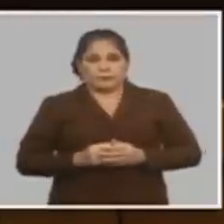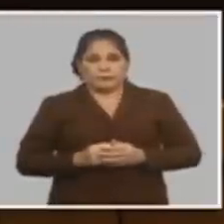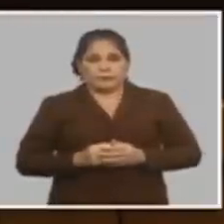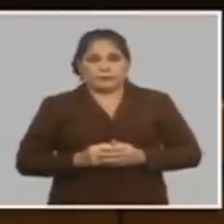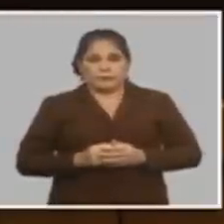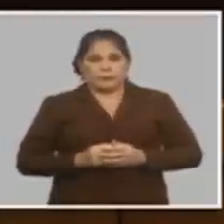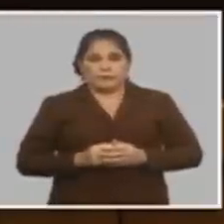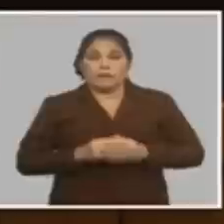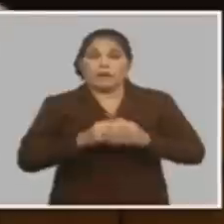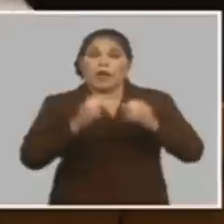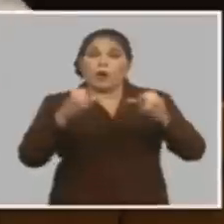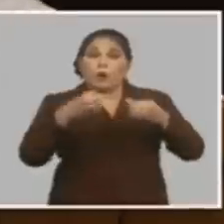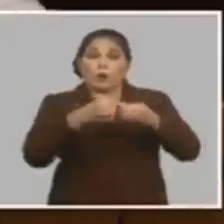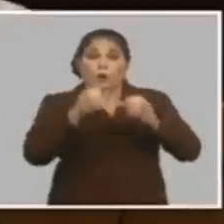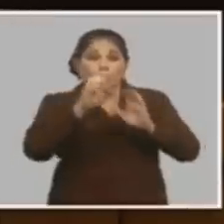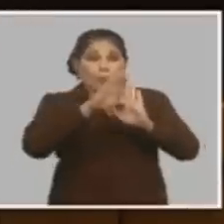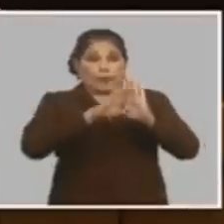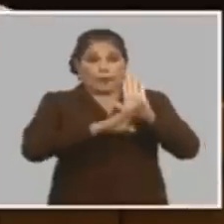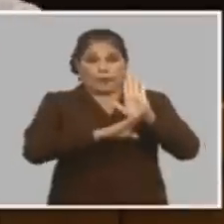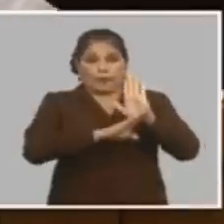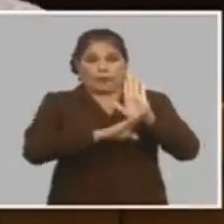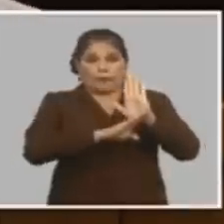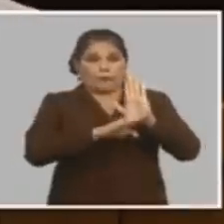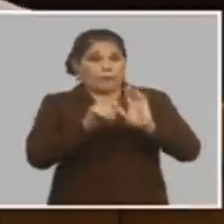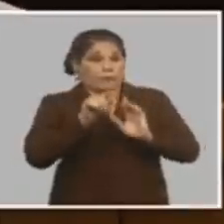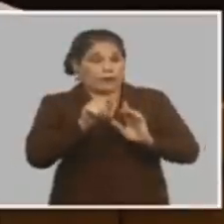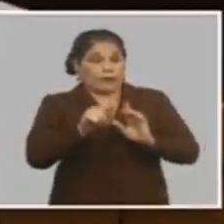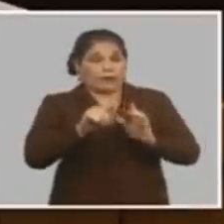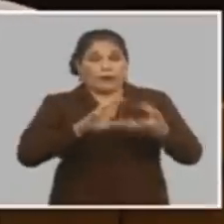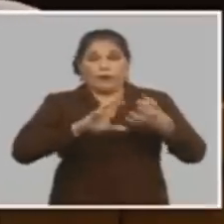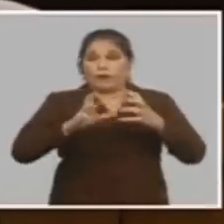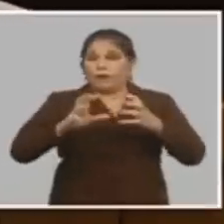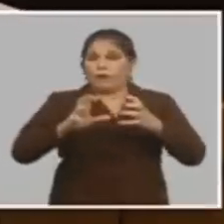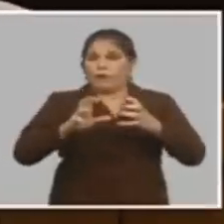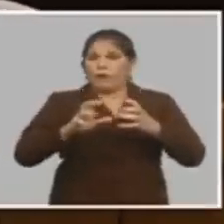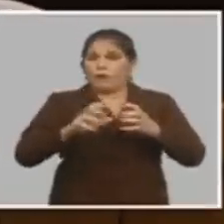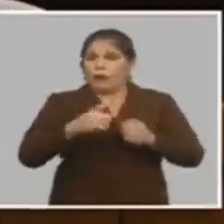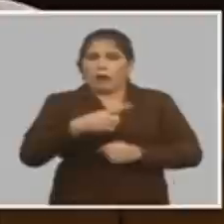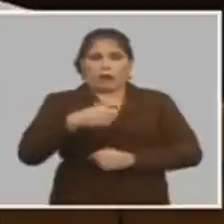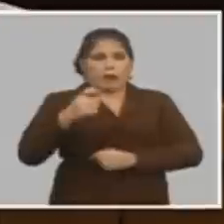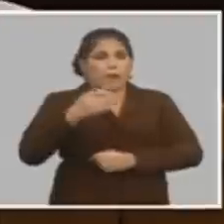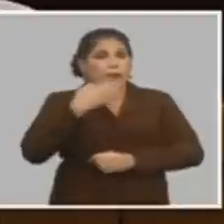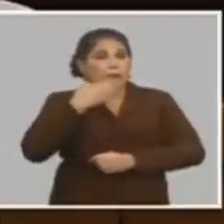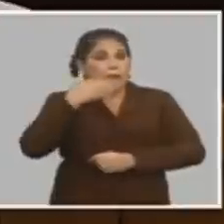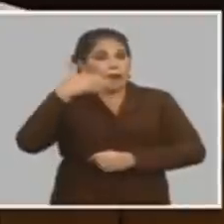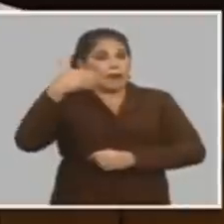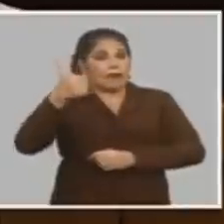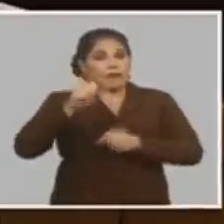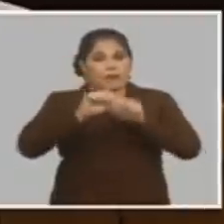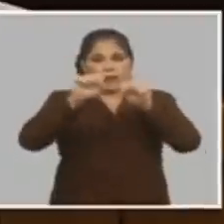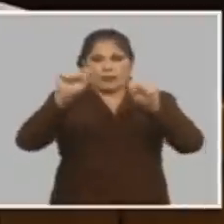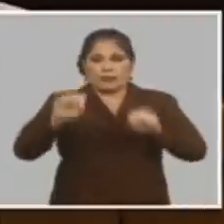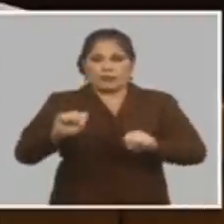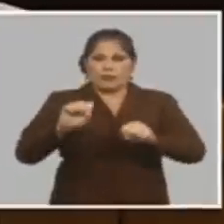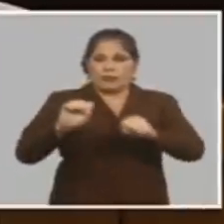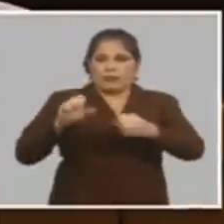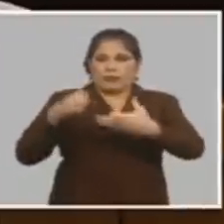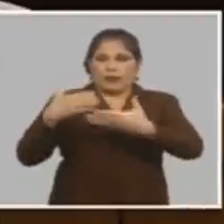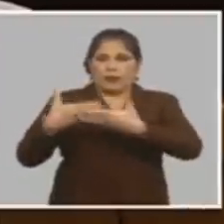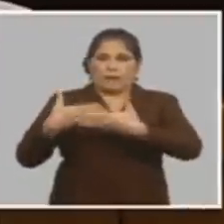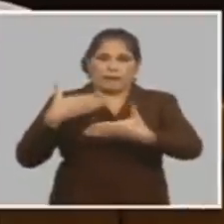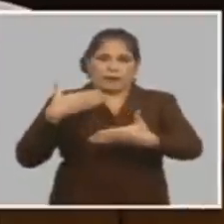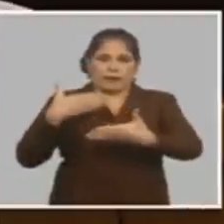hay un grupo de medidas que de manera automática benefician al sistema empresarial